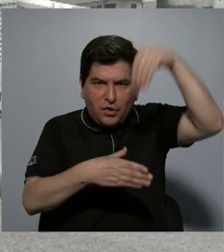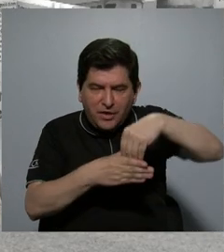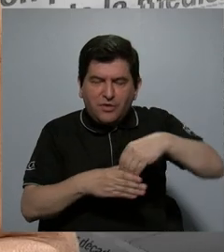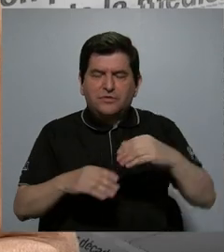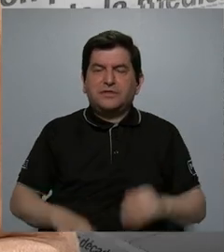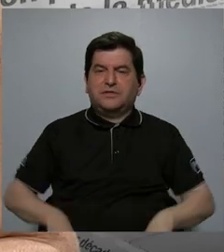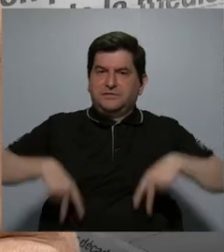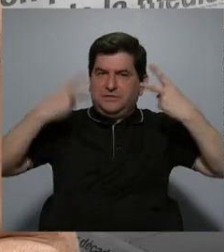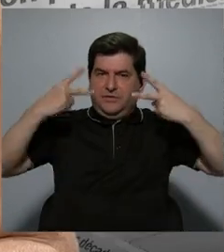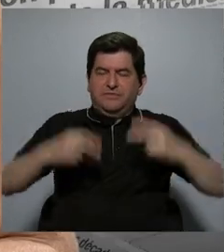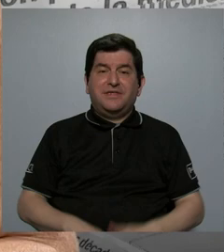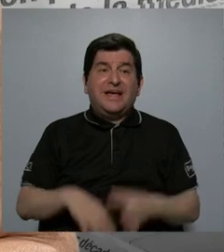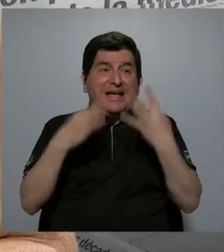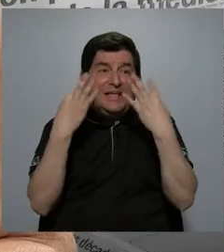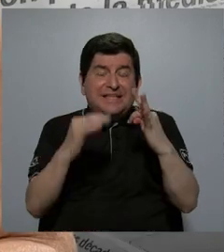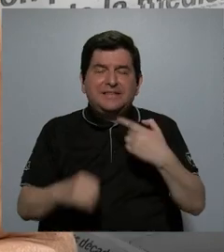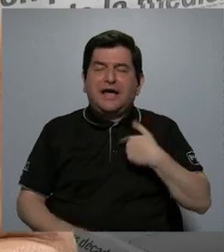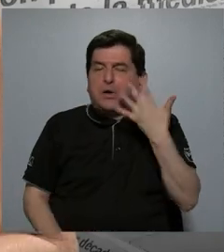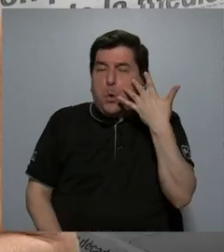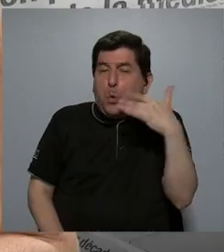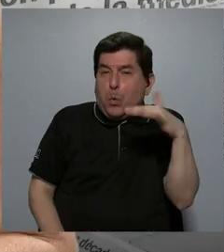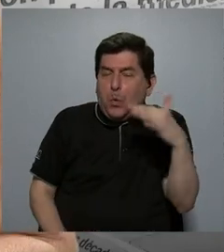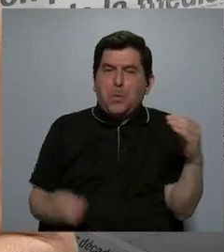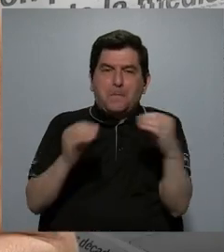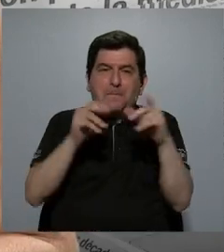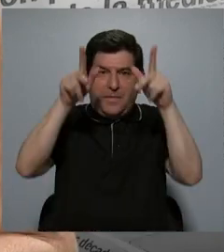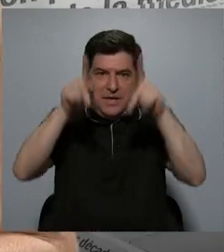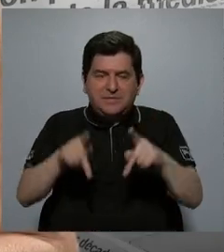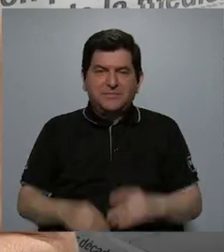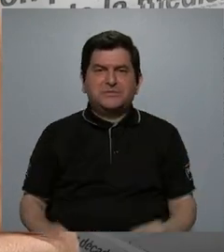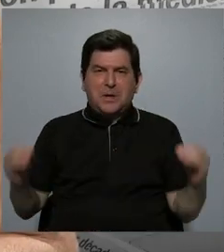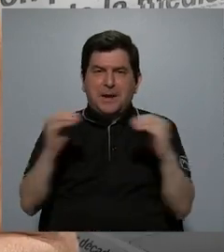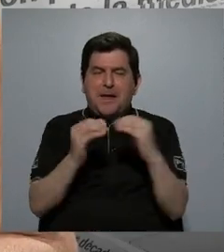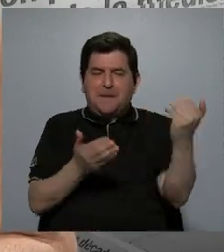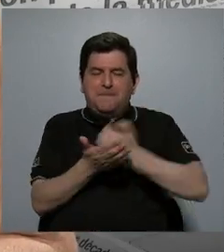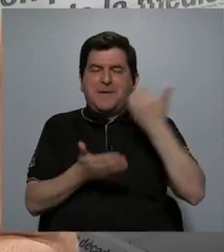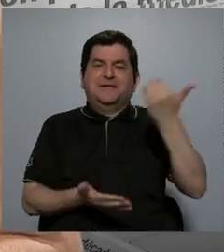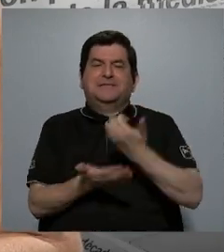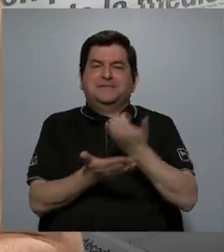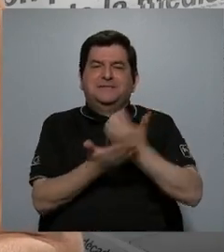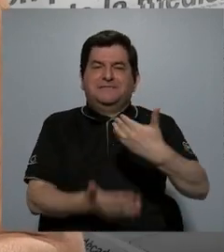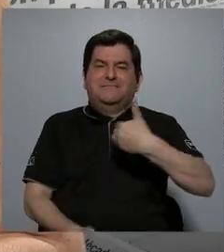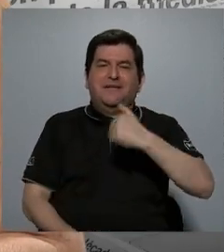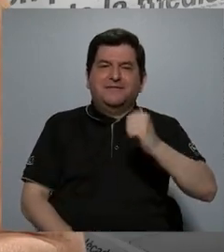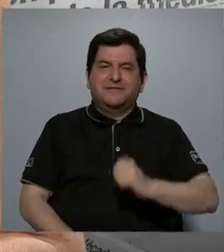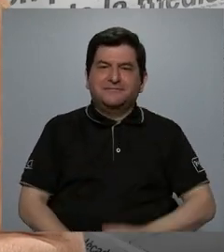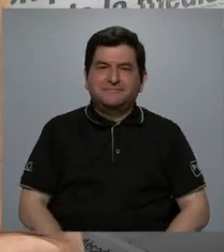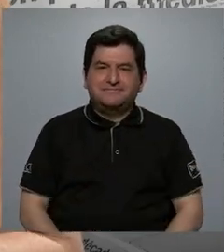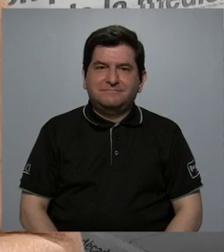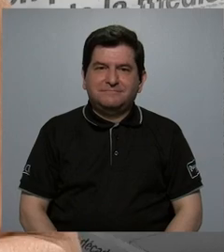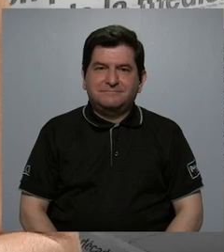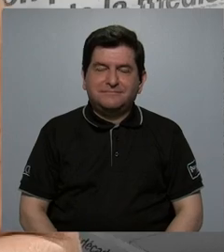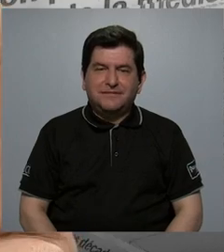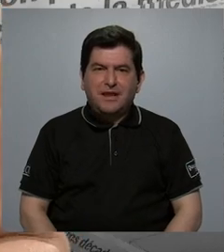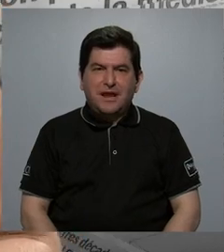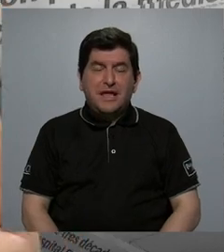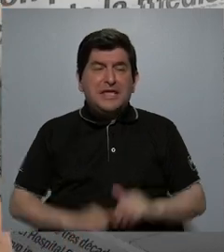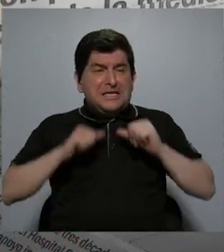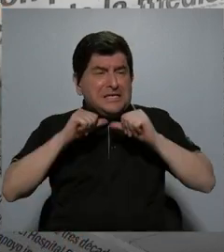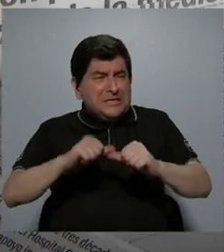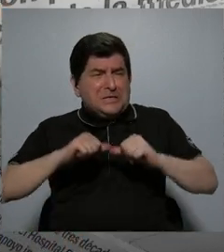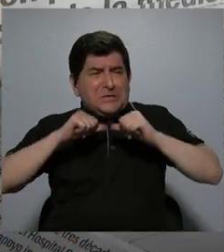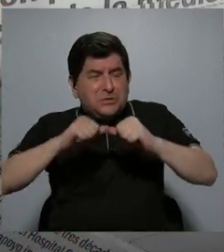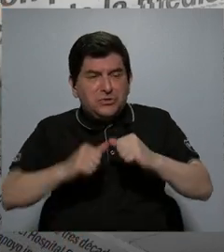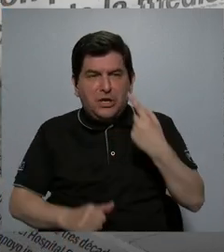que vive. Es decir, de intentar parecerte más a las personas que más recursos económicos tienen. Y estar constantemente